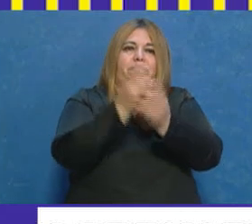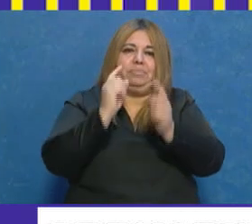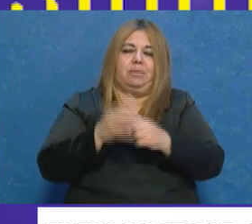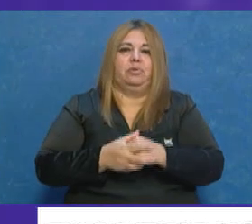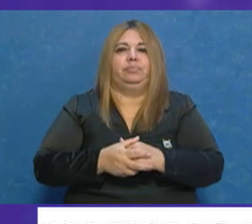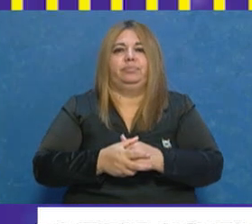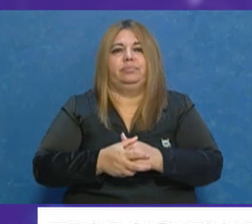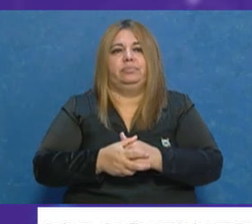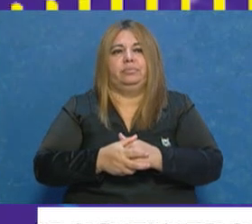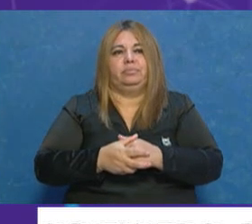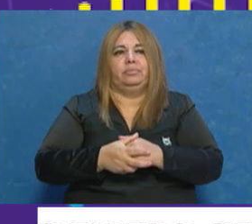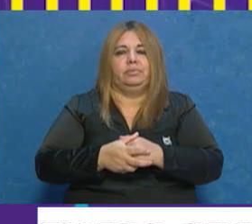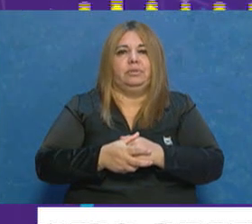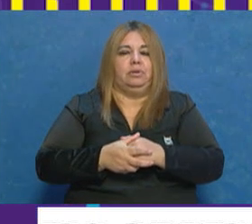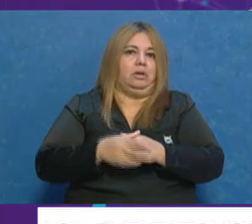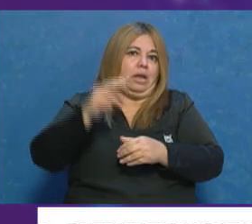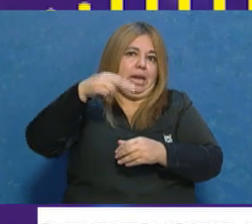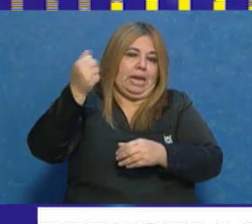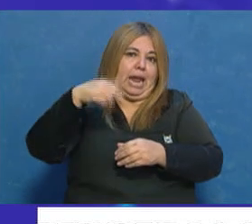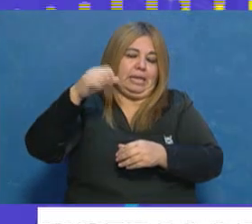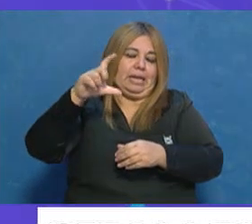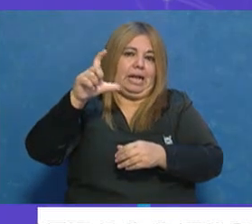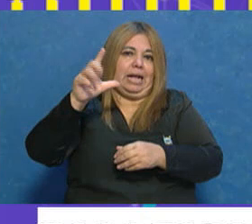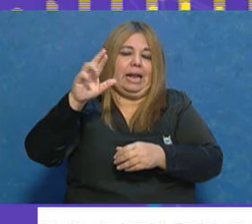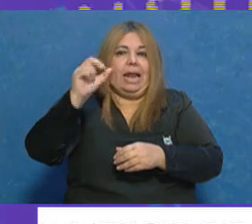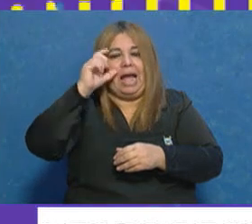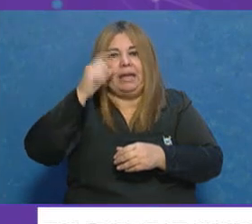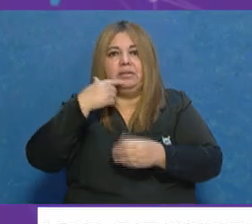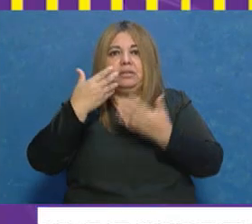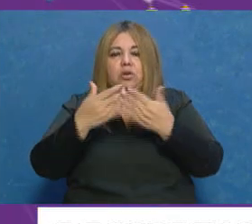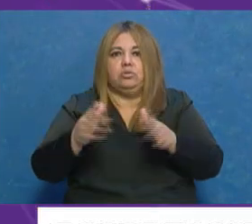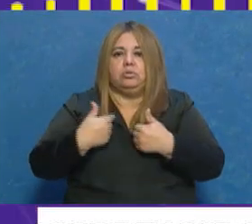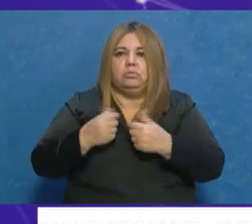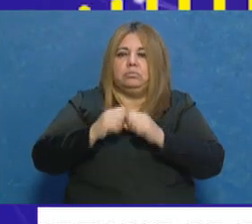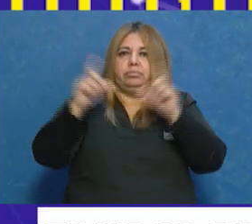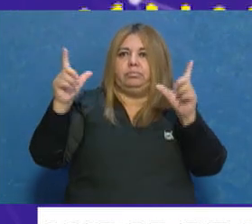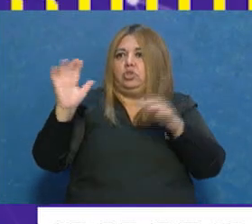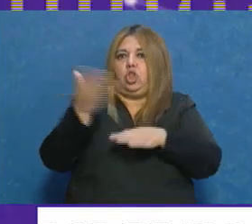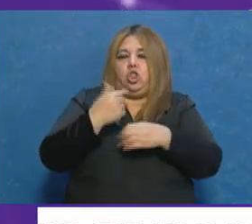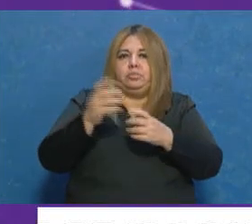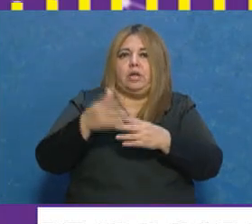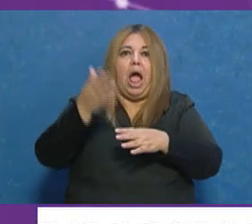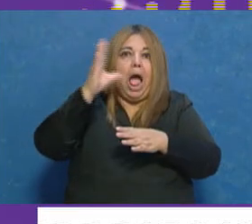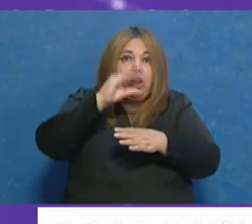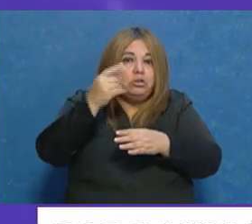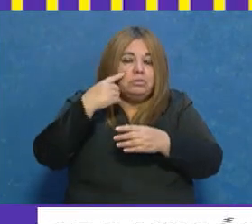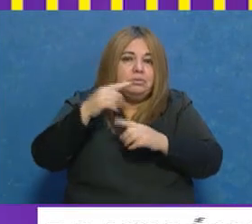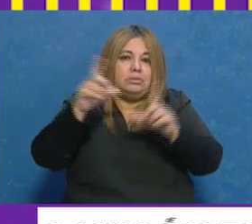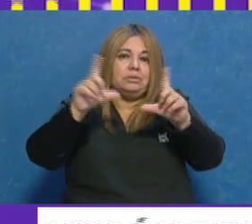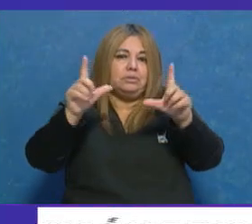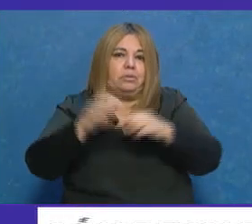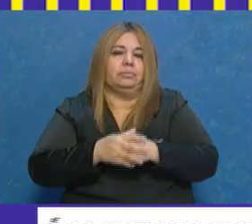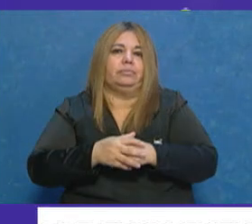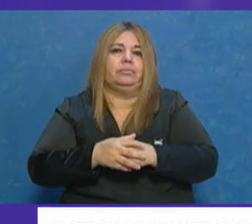La renuncia del doctor Nanclares, bueno, también me sorprendió, bueno, como a todos, me enteré anoche por los medios. Las cuatro candidatas,